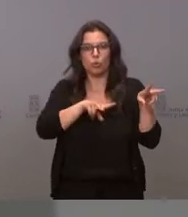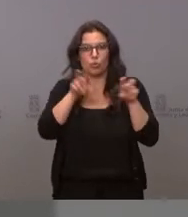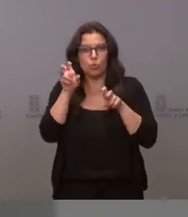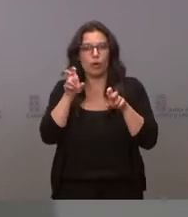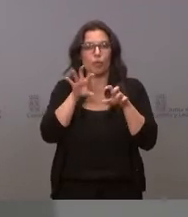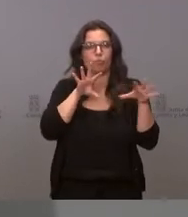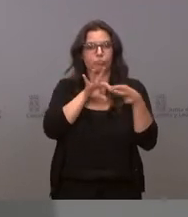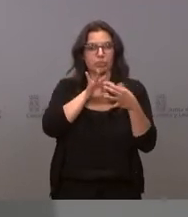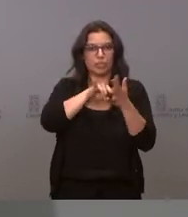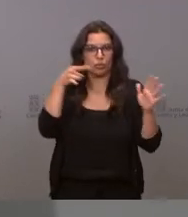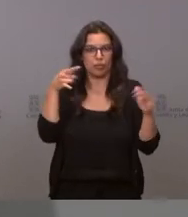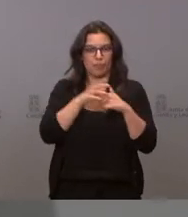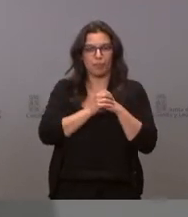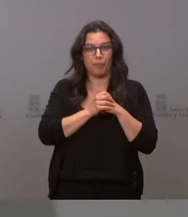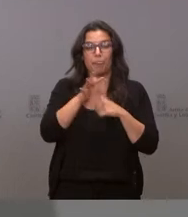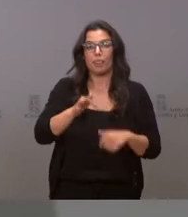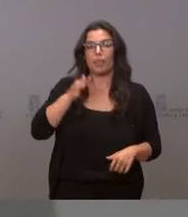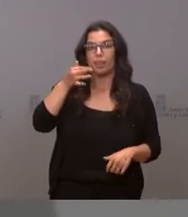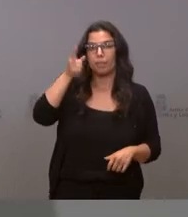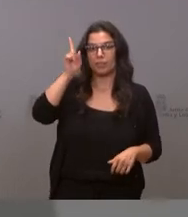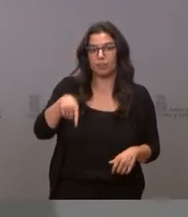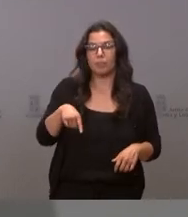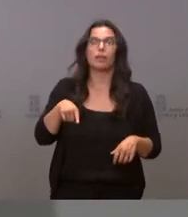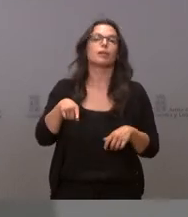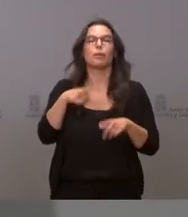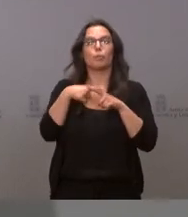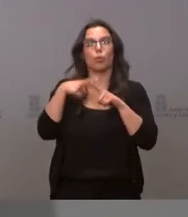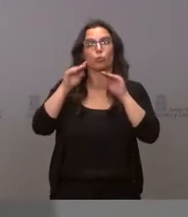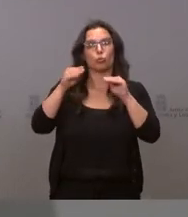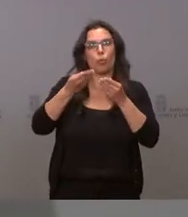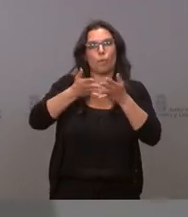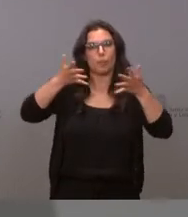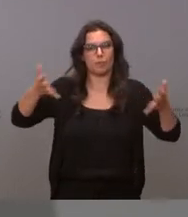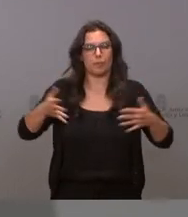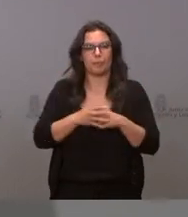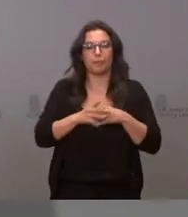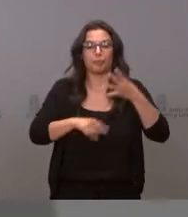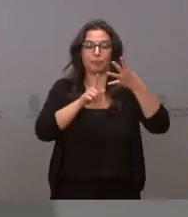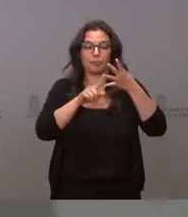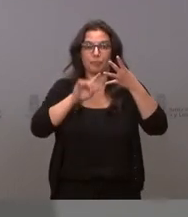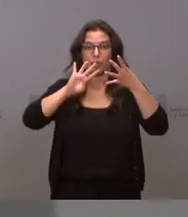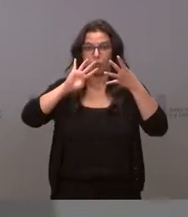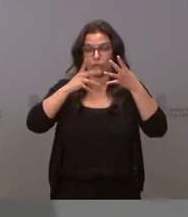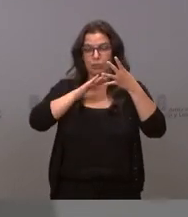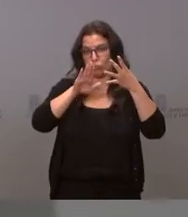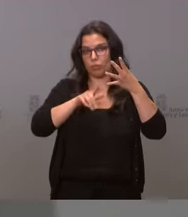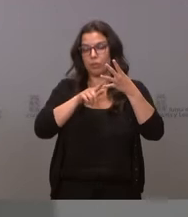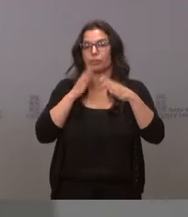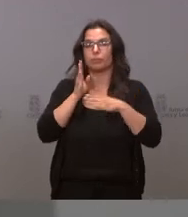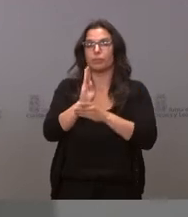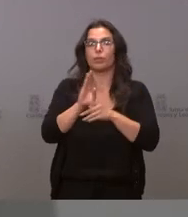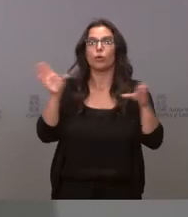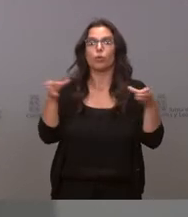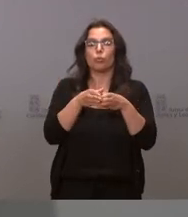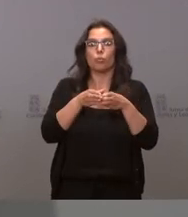tecnológica, además de ampliar la cartera de productos. Otra subvención, la cuarta y última, al Grupo Mecánica